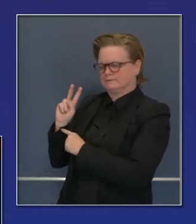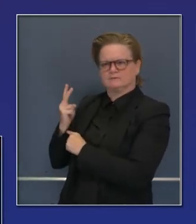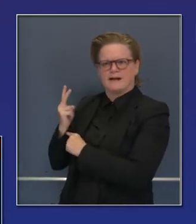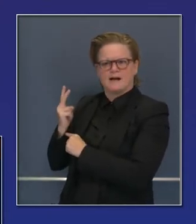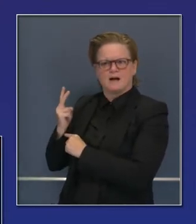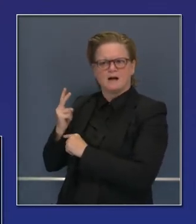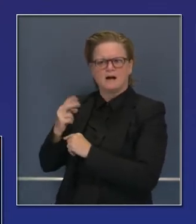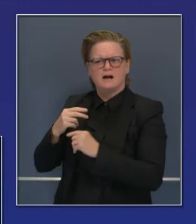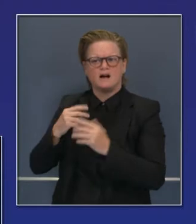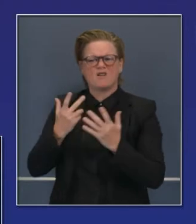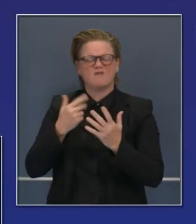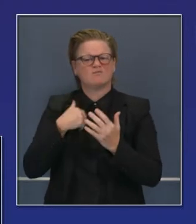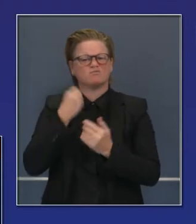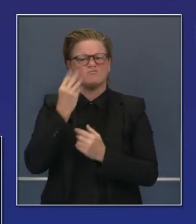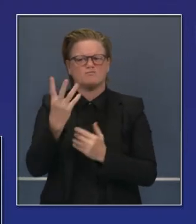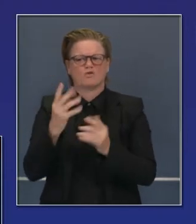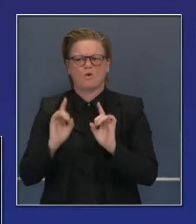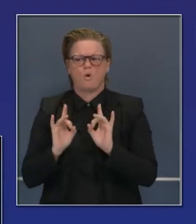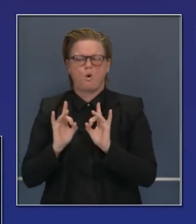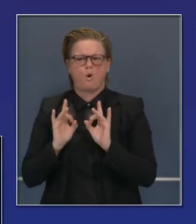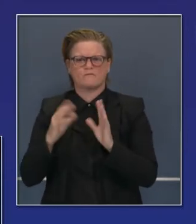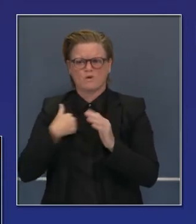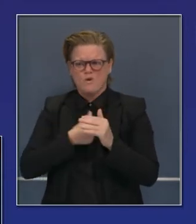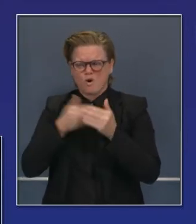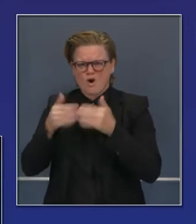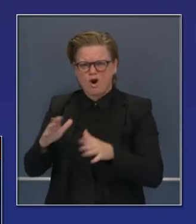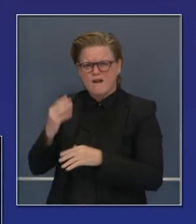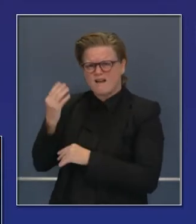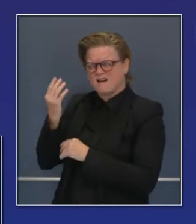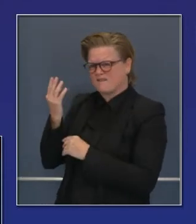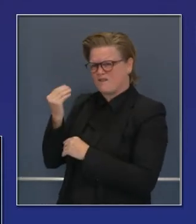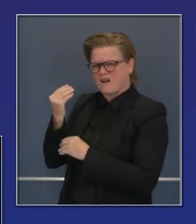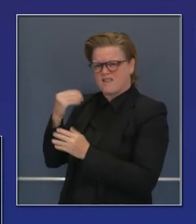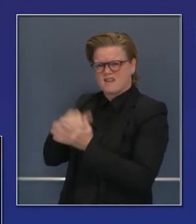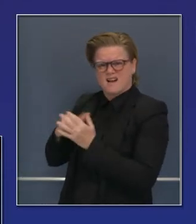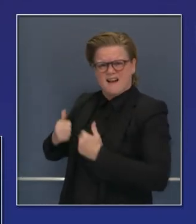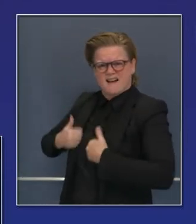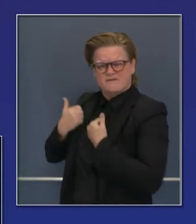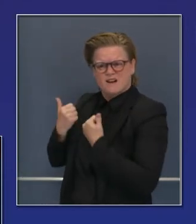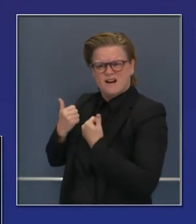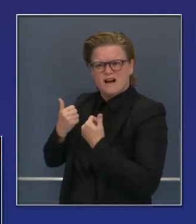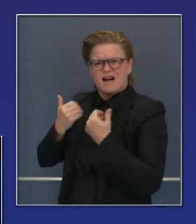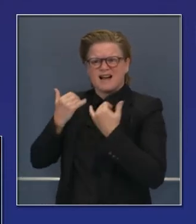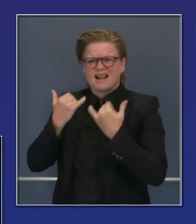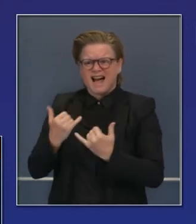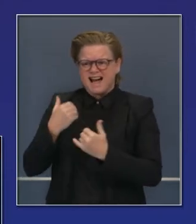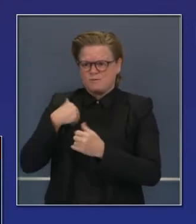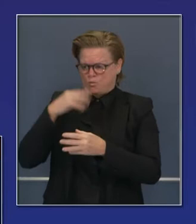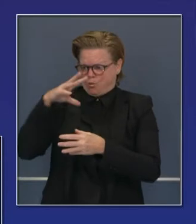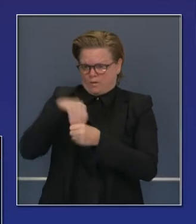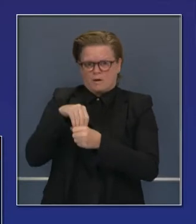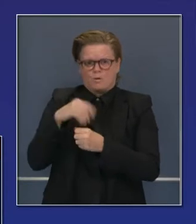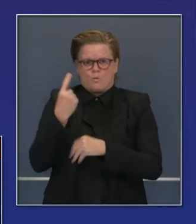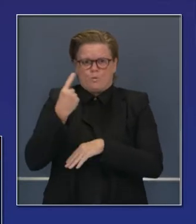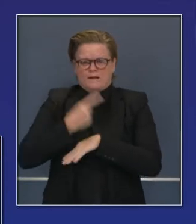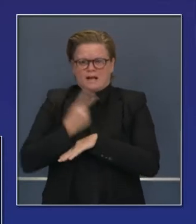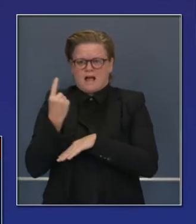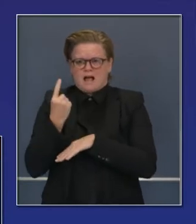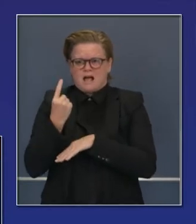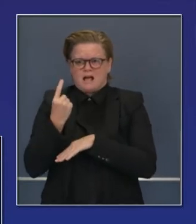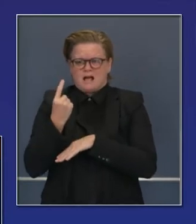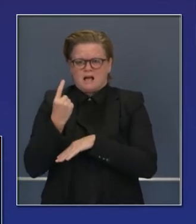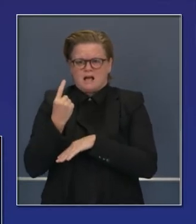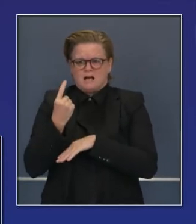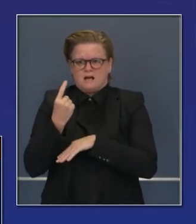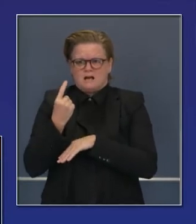reportamos una pérdida trágica de 14 vidas relacionado a esta pandemia. En las últimas 24 horas,